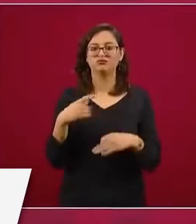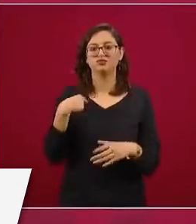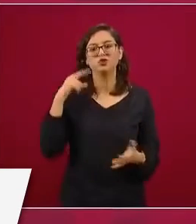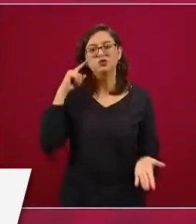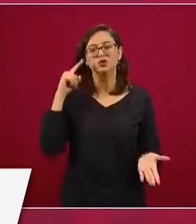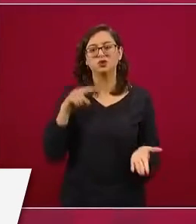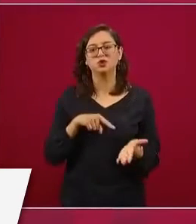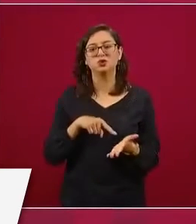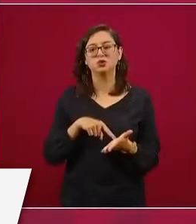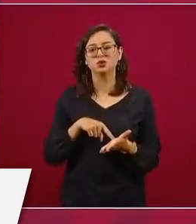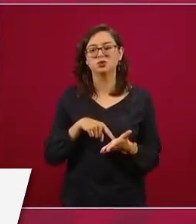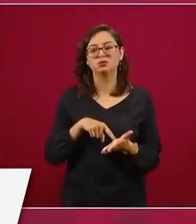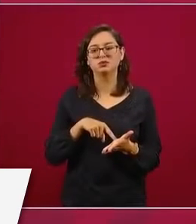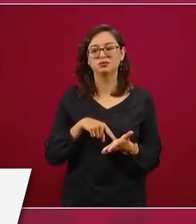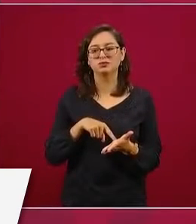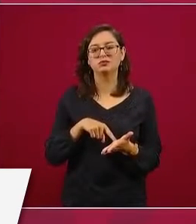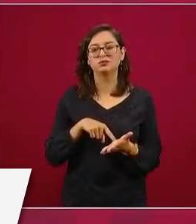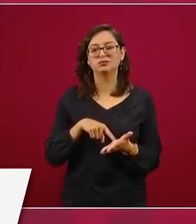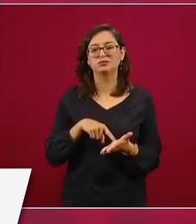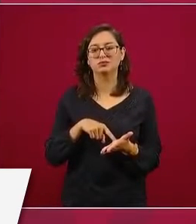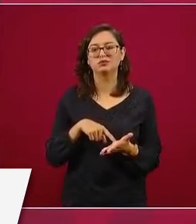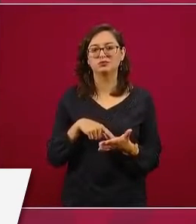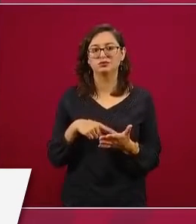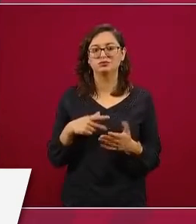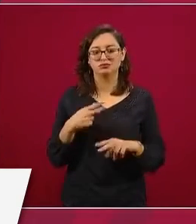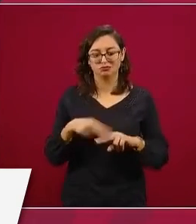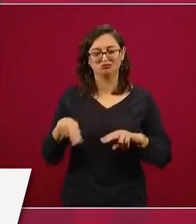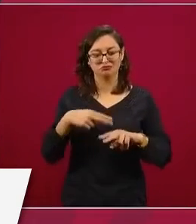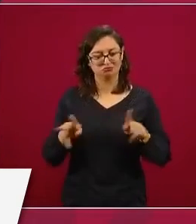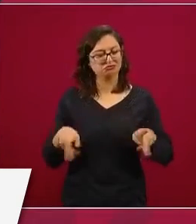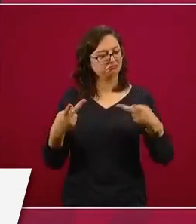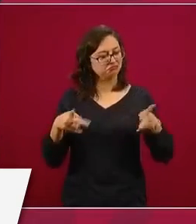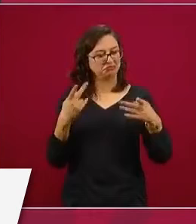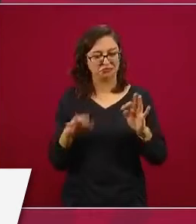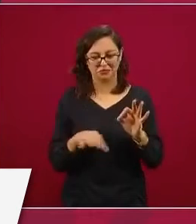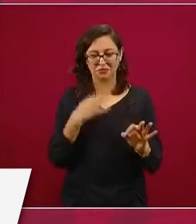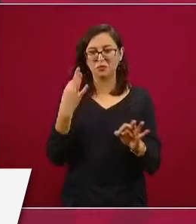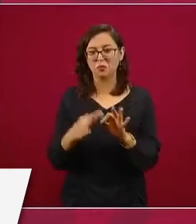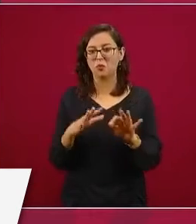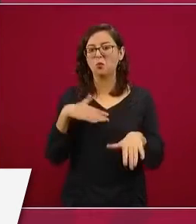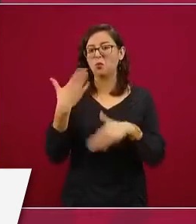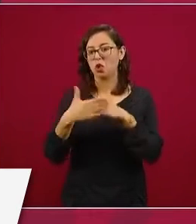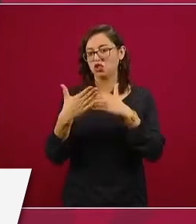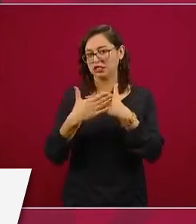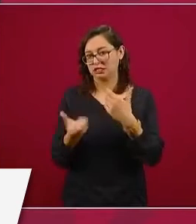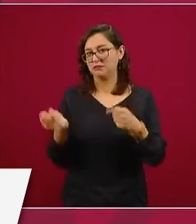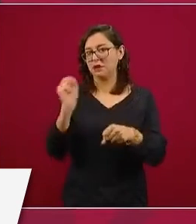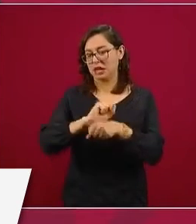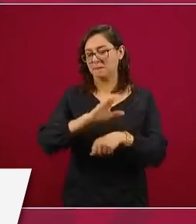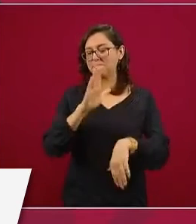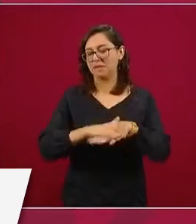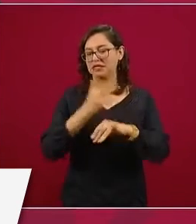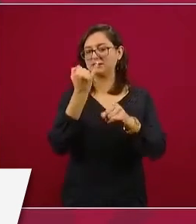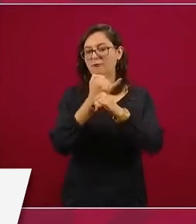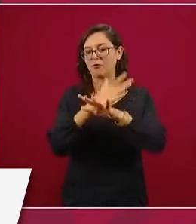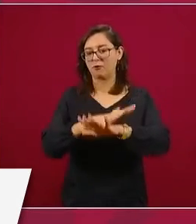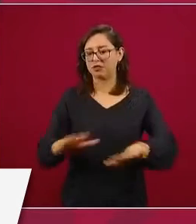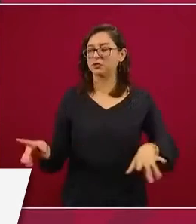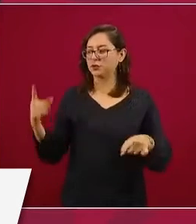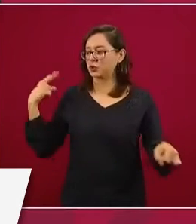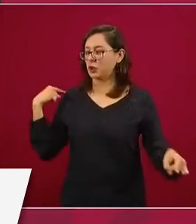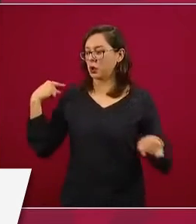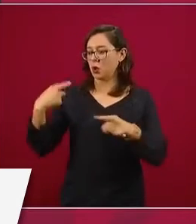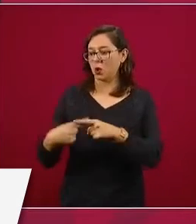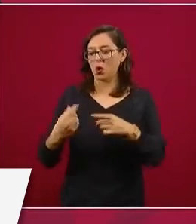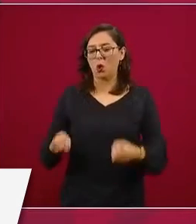poder terminar de venderlos. Vamos a estar informando, la semana próxima informamos de cuánto se